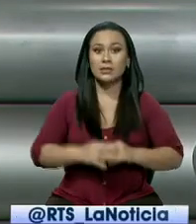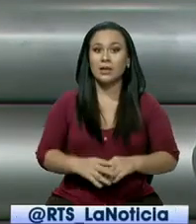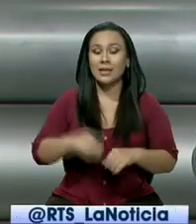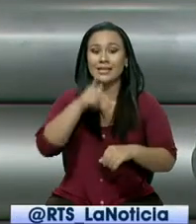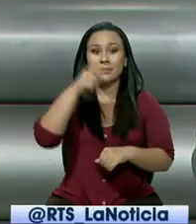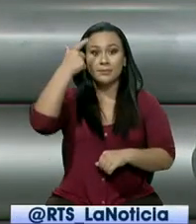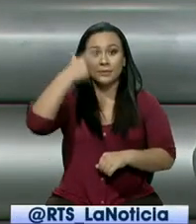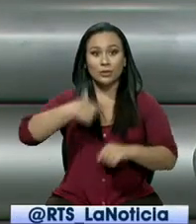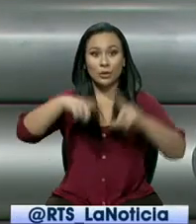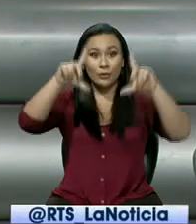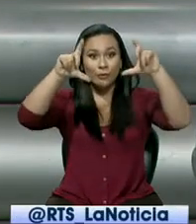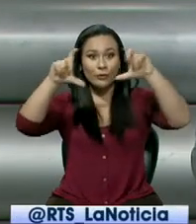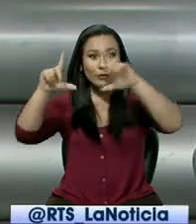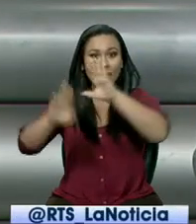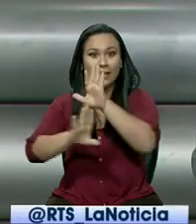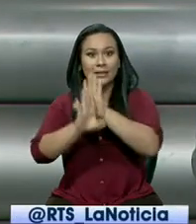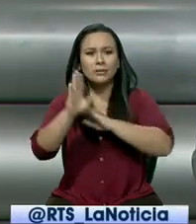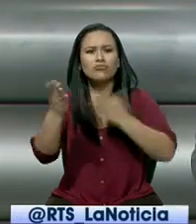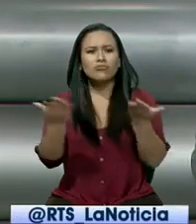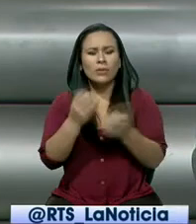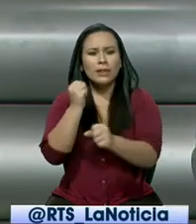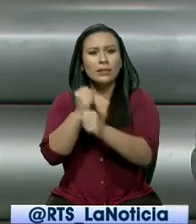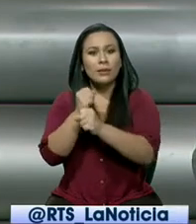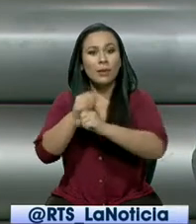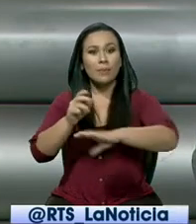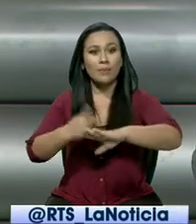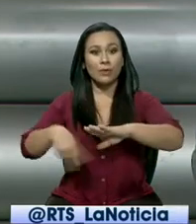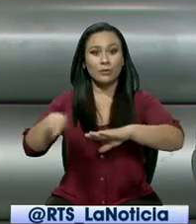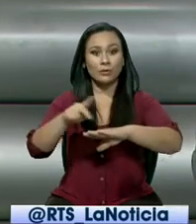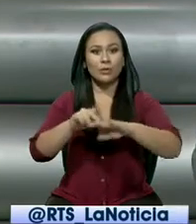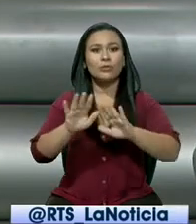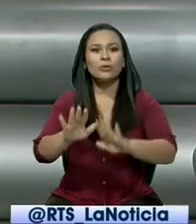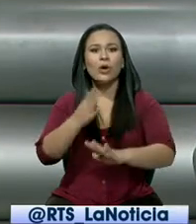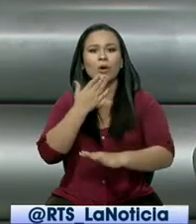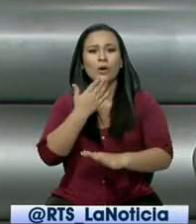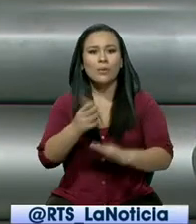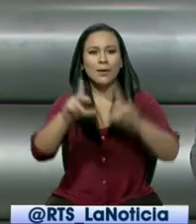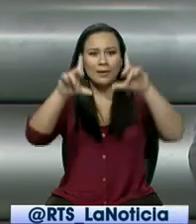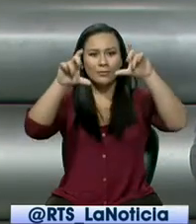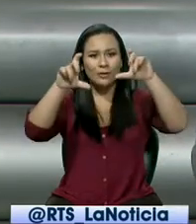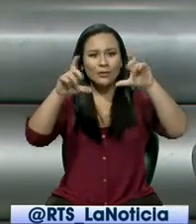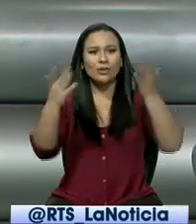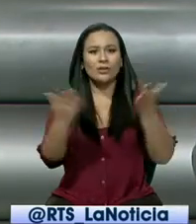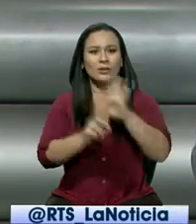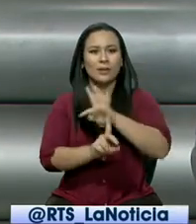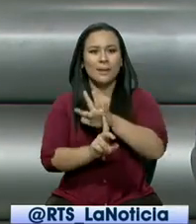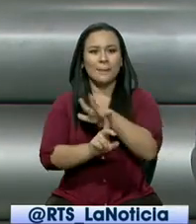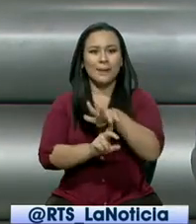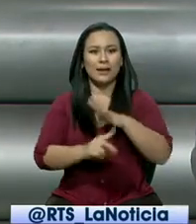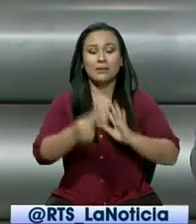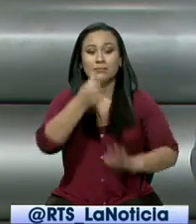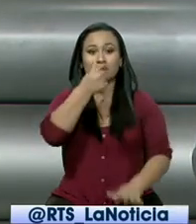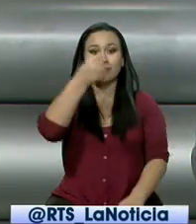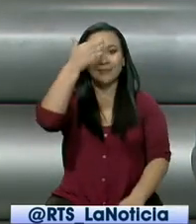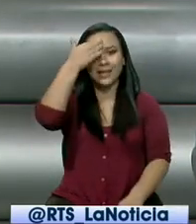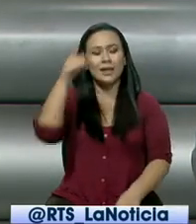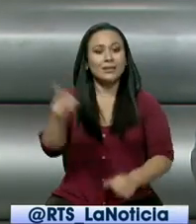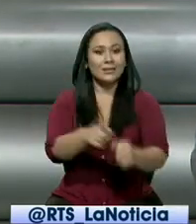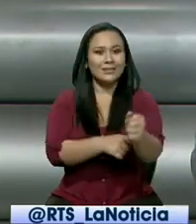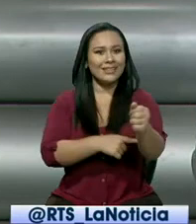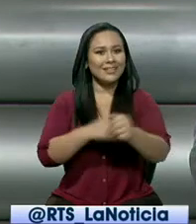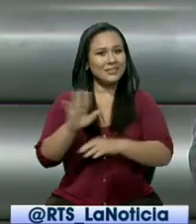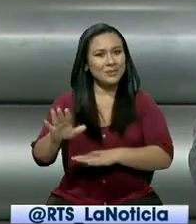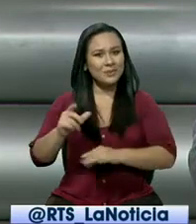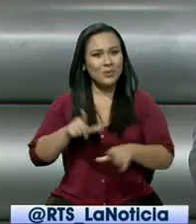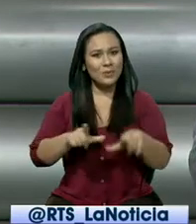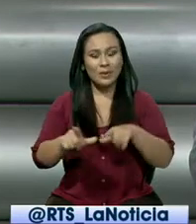fotógrafos que se desarrollan en su profesión en el Parque Central de Santo Domingo son parte de la historia y tradición de esa